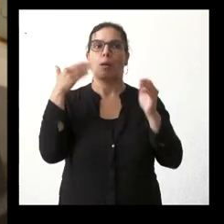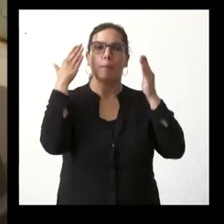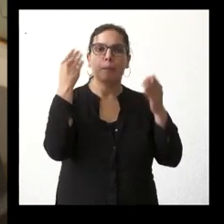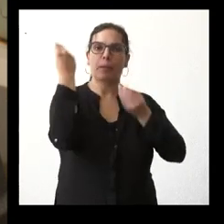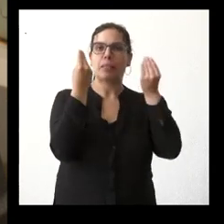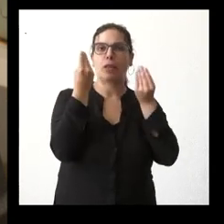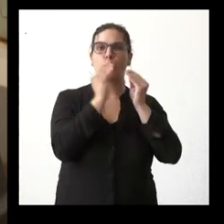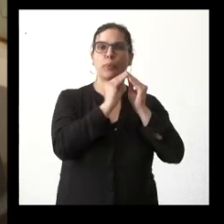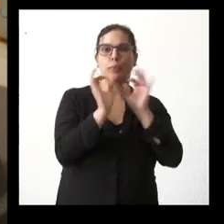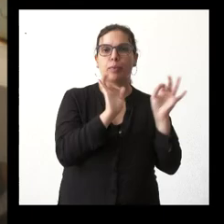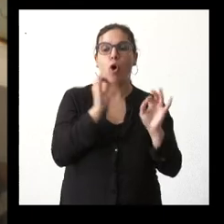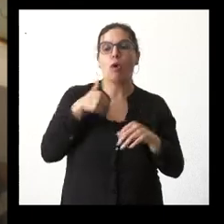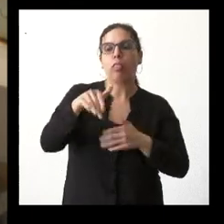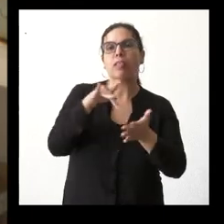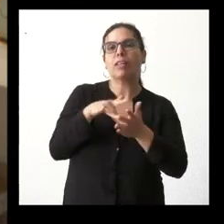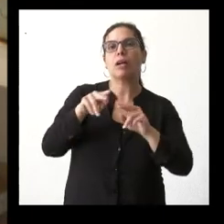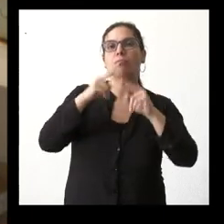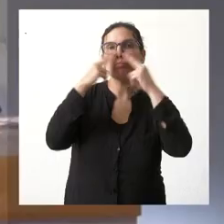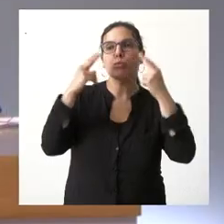fecha en ciernes muchas gracias